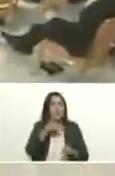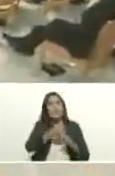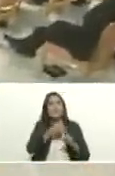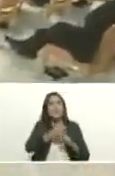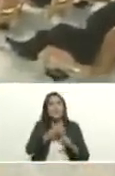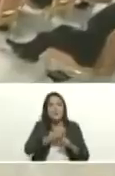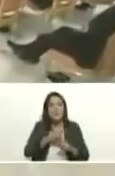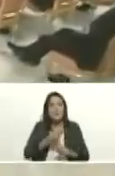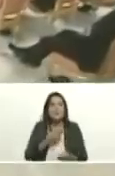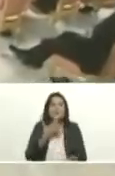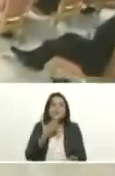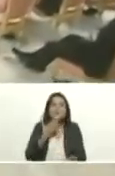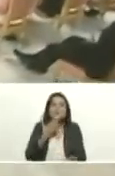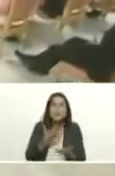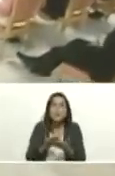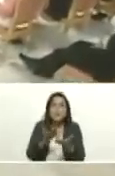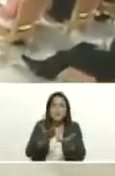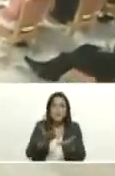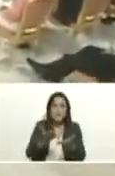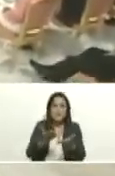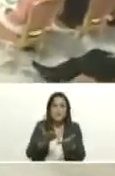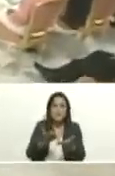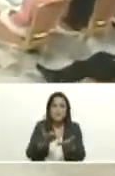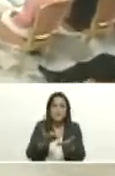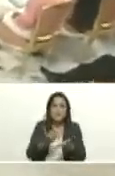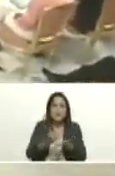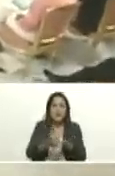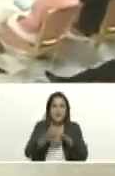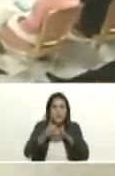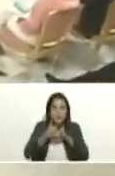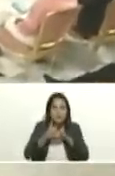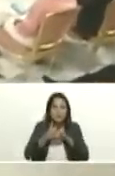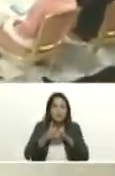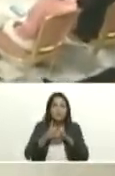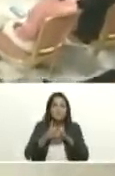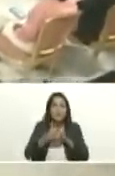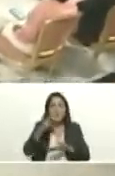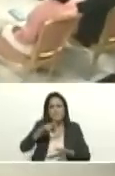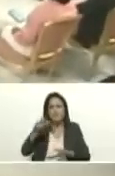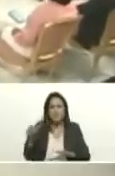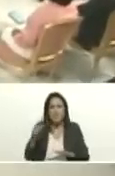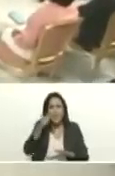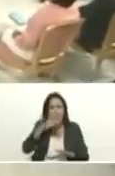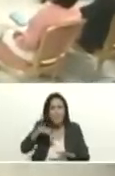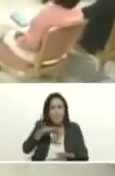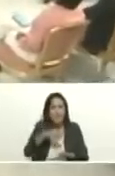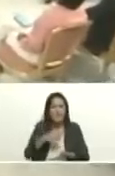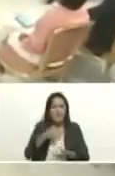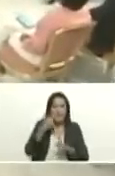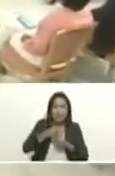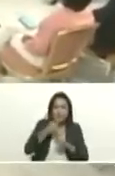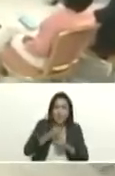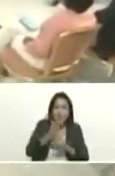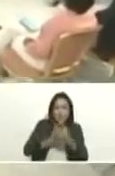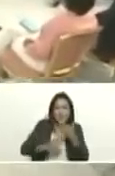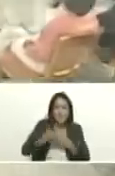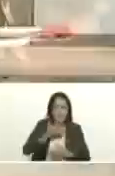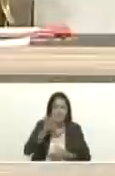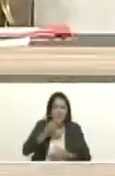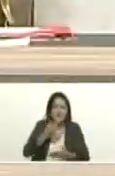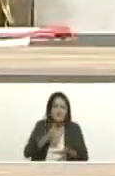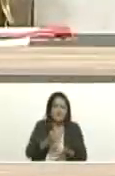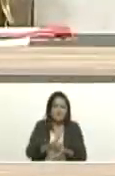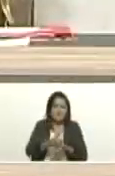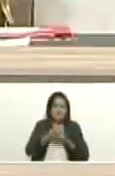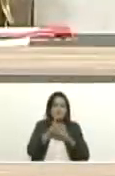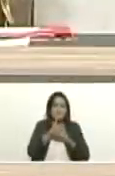dando le agradezco el apoyo a toda la gente humilde honesta luchadora de este país a